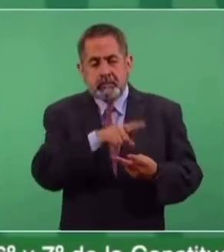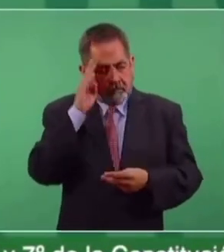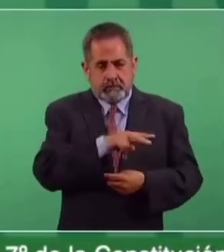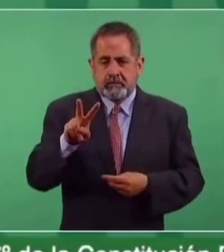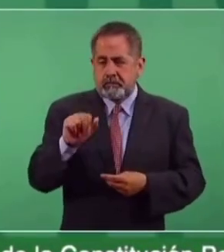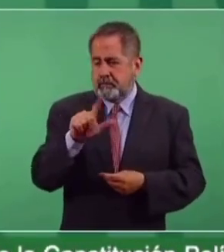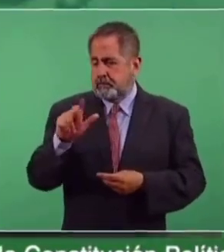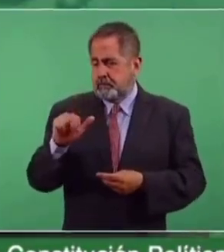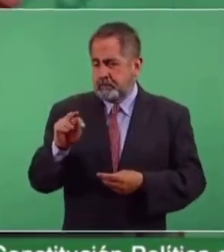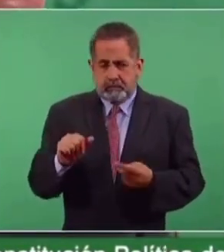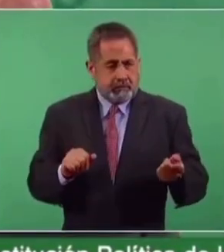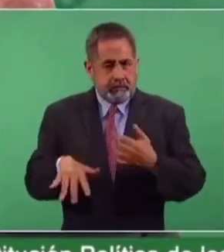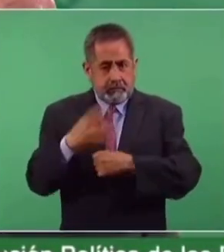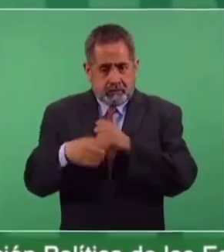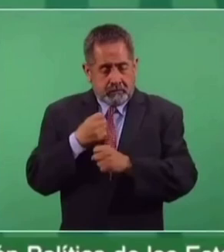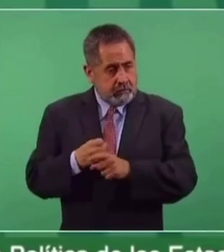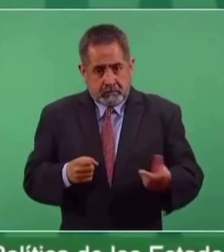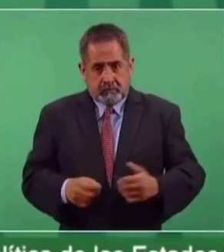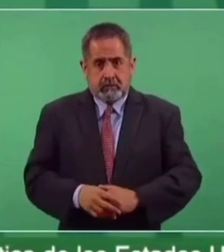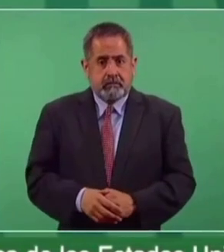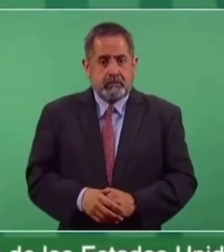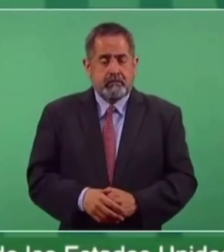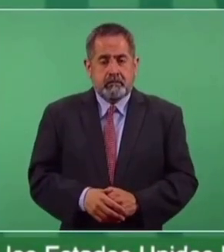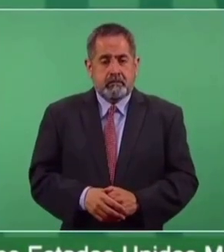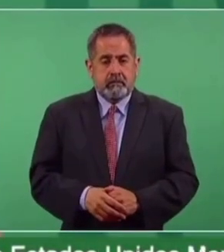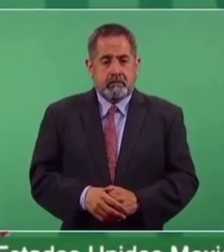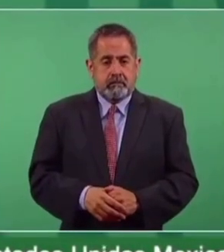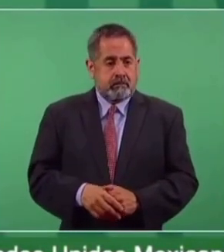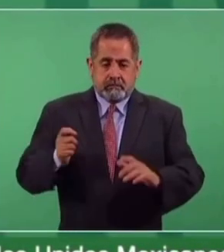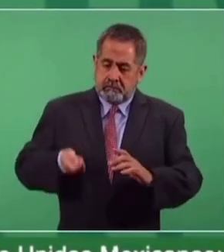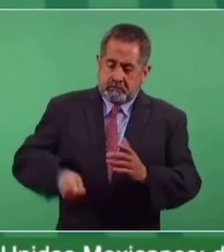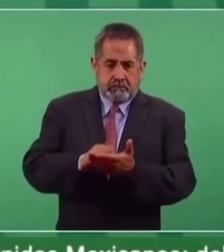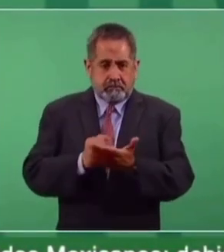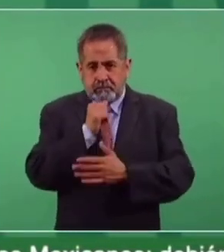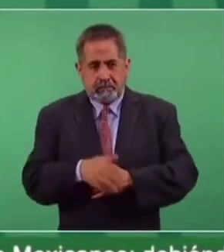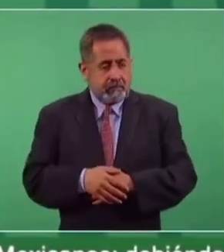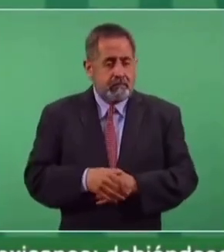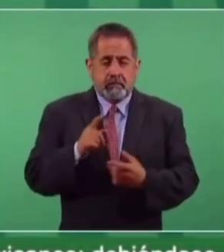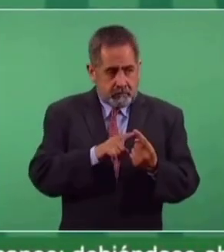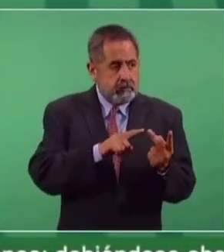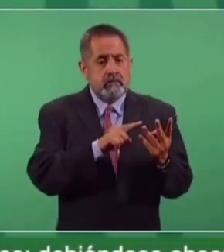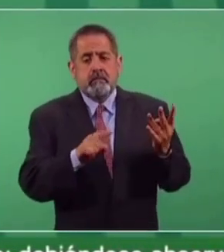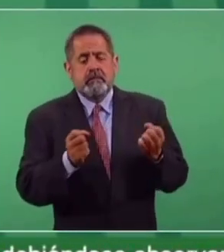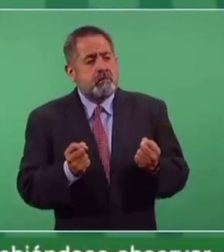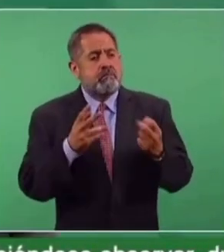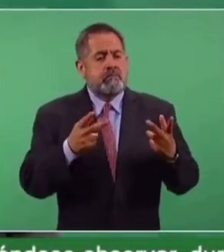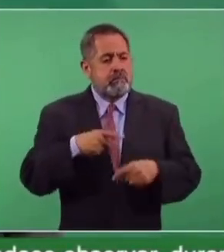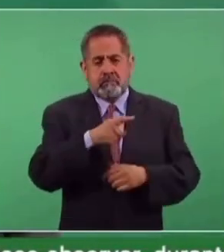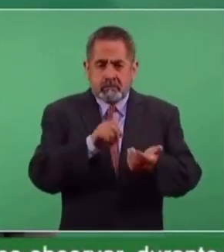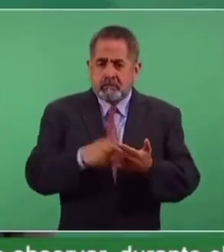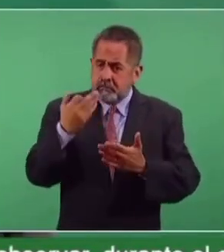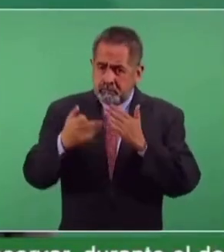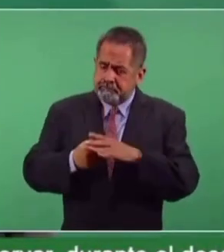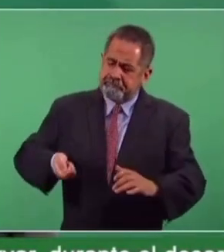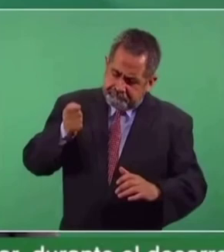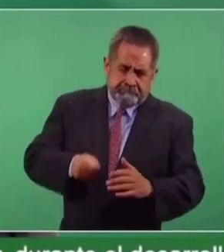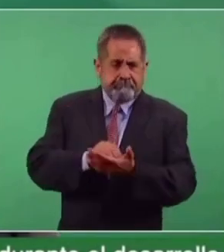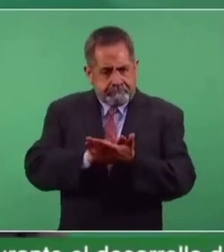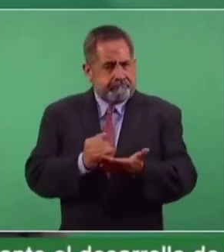lo mismo, 14 años, sin sentencia. ¿Cuántos hay así? 16 años. ¿Cuántos?